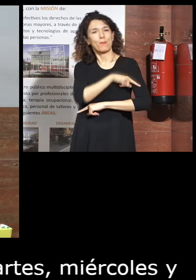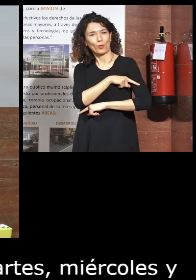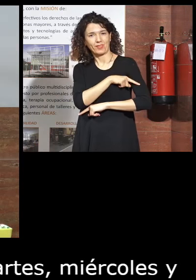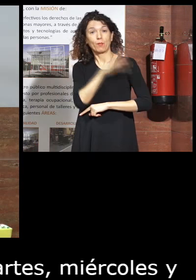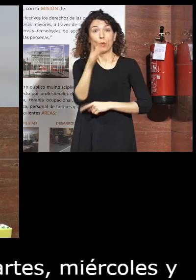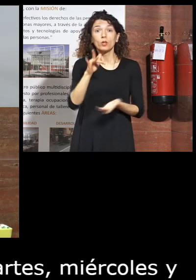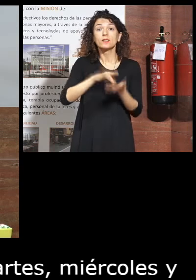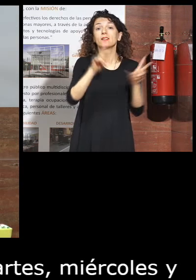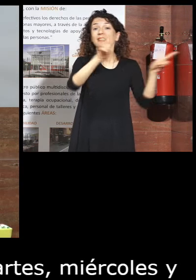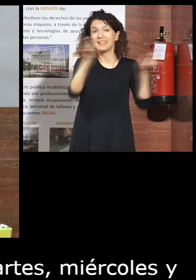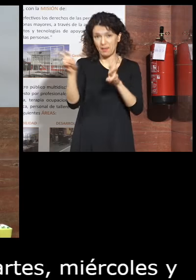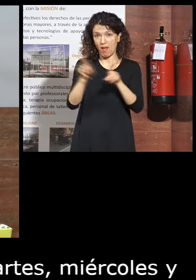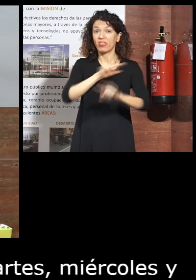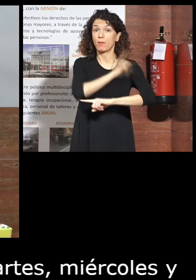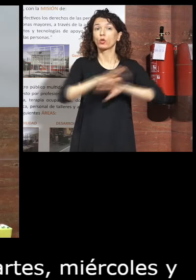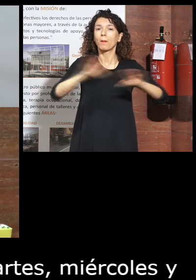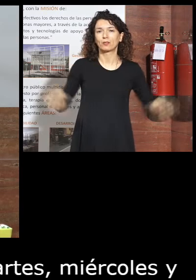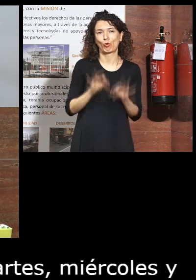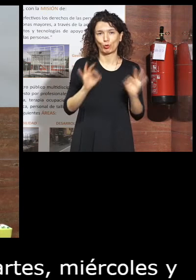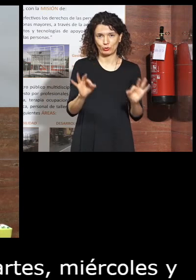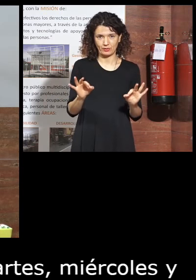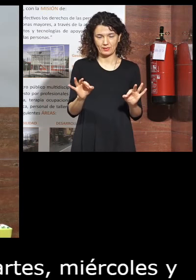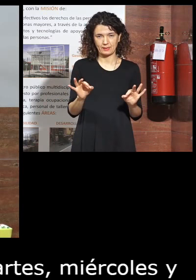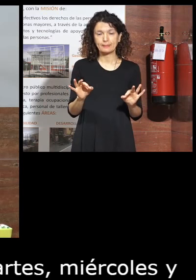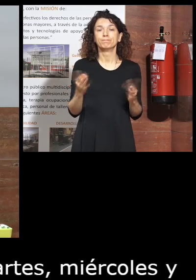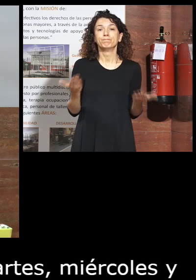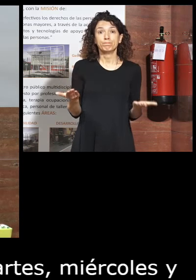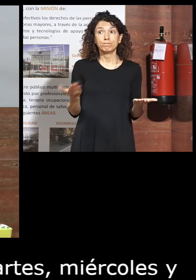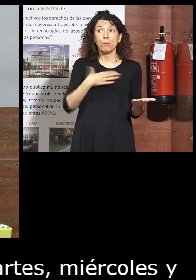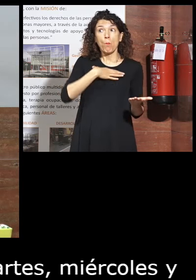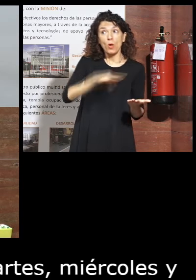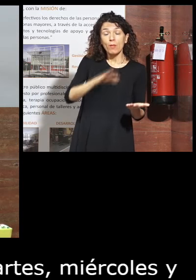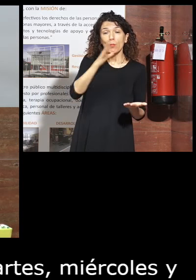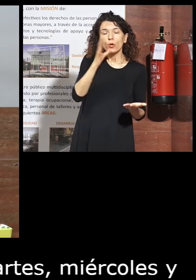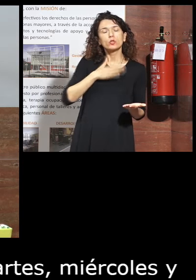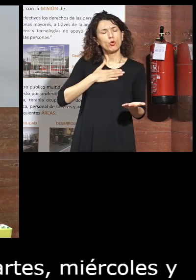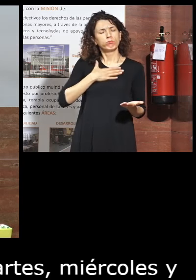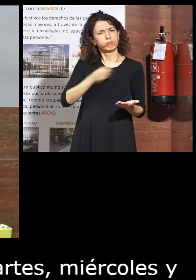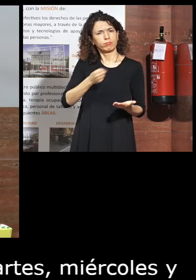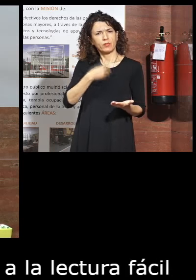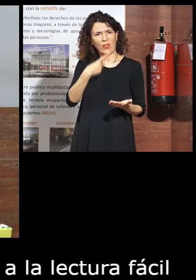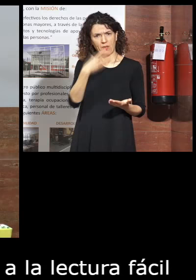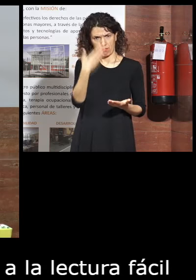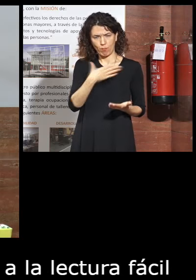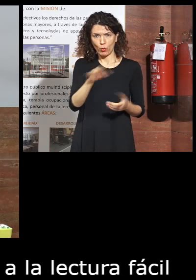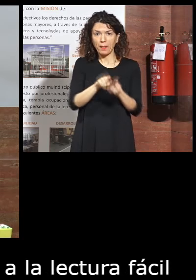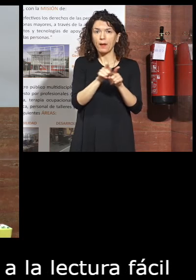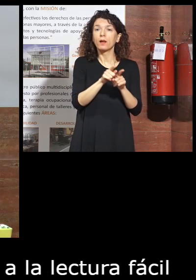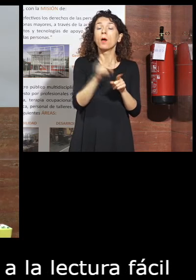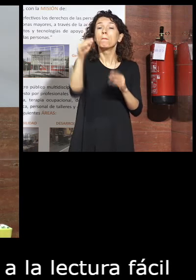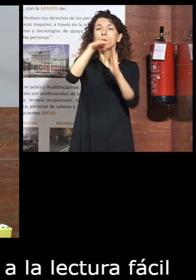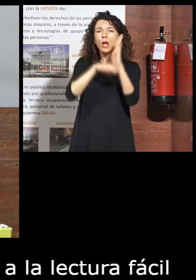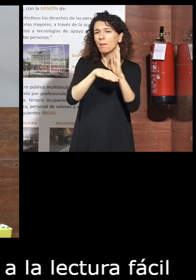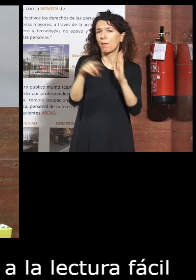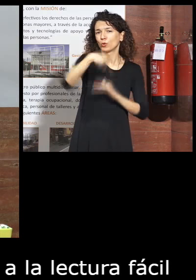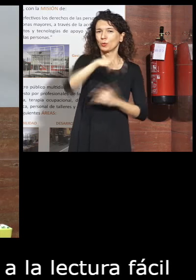porque el tema estrella es el deporte para todos. Quizás por eso me atrevo a decir que no os perdáis nada de este interesante programa.